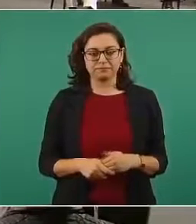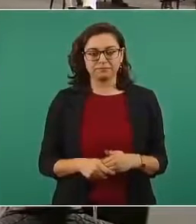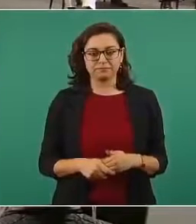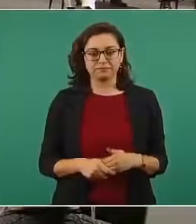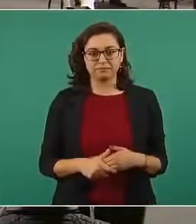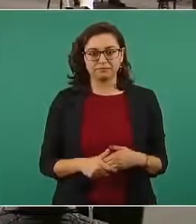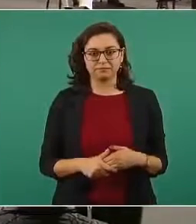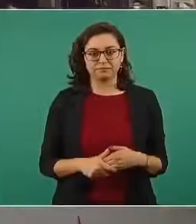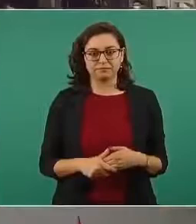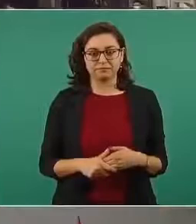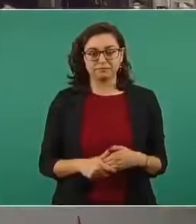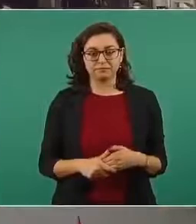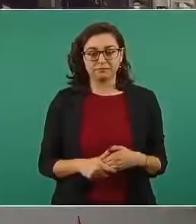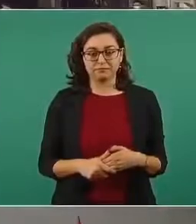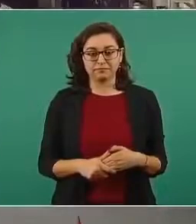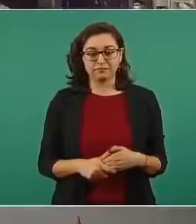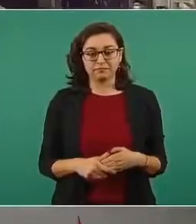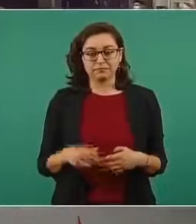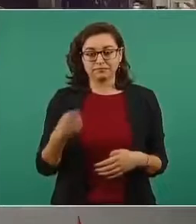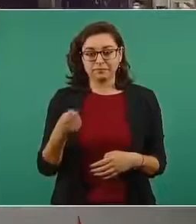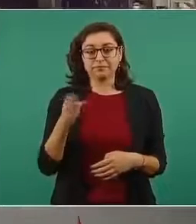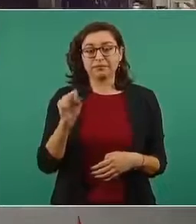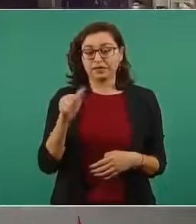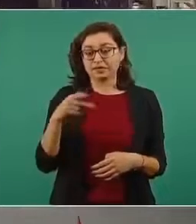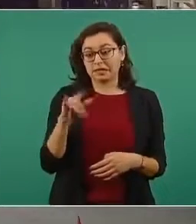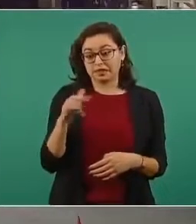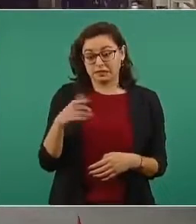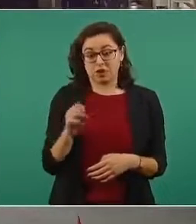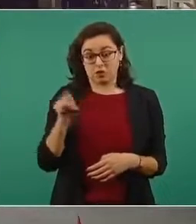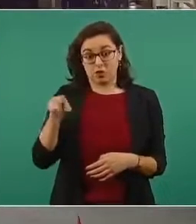Eso ya, Santiago Nieto el que va.